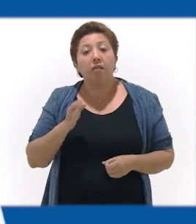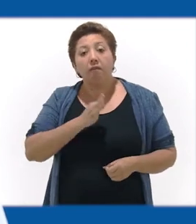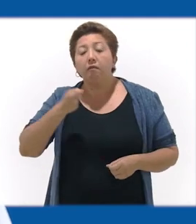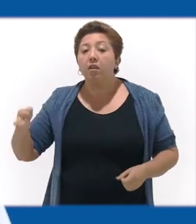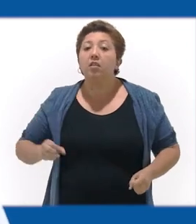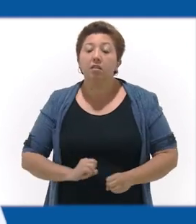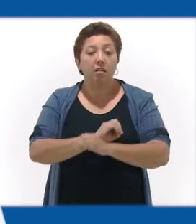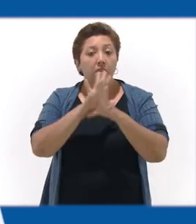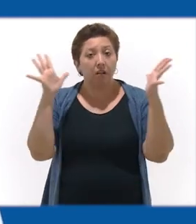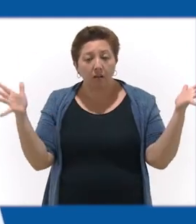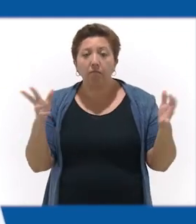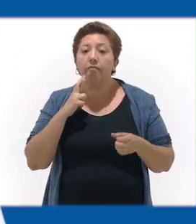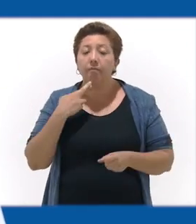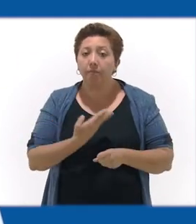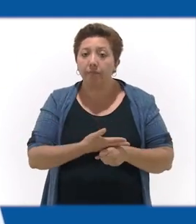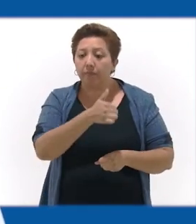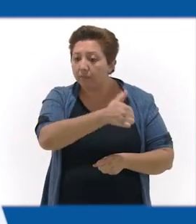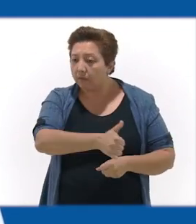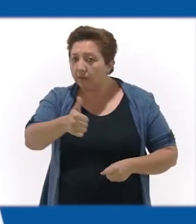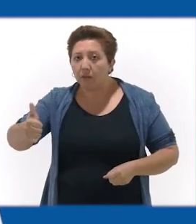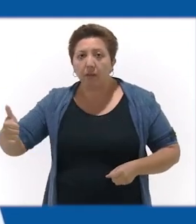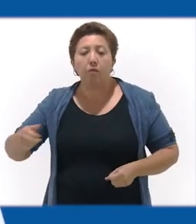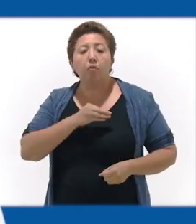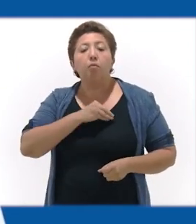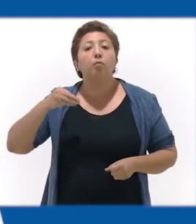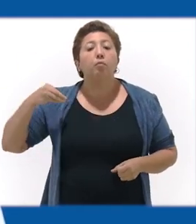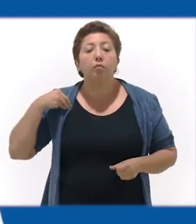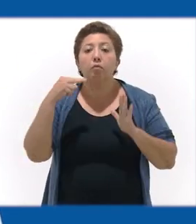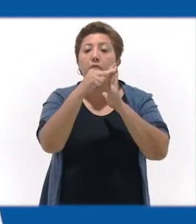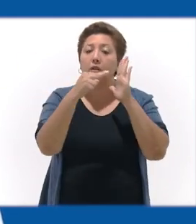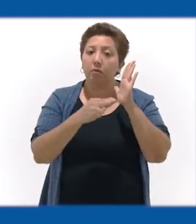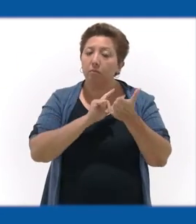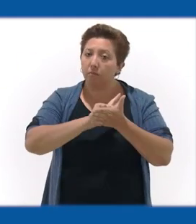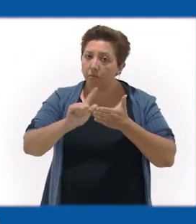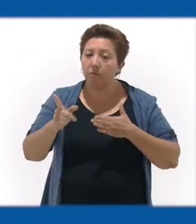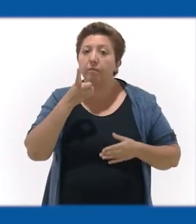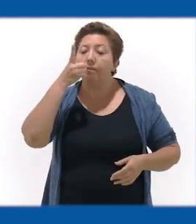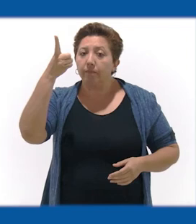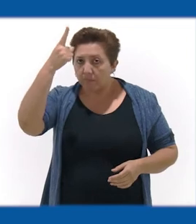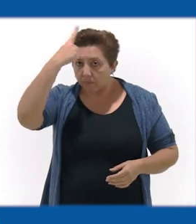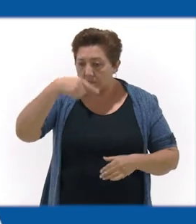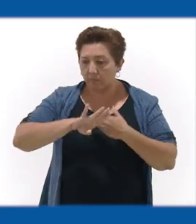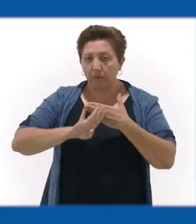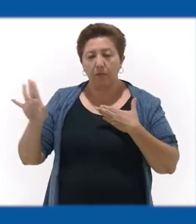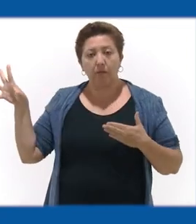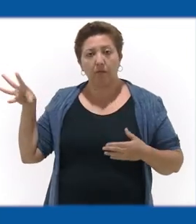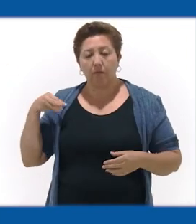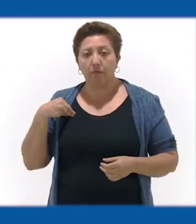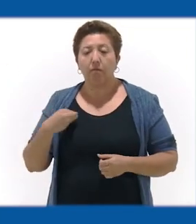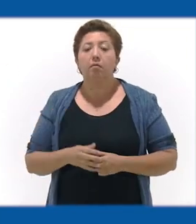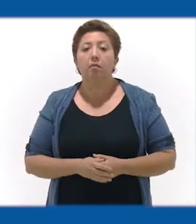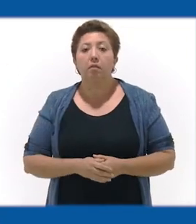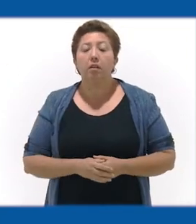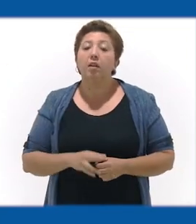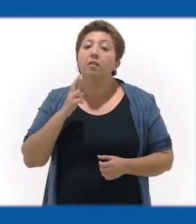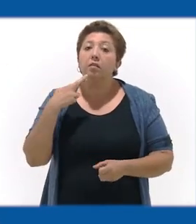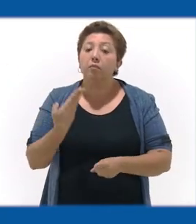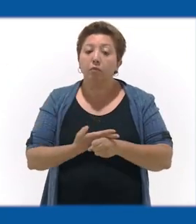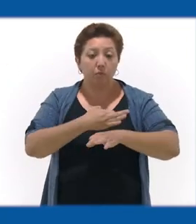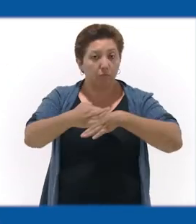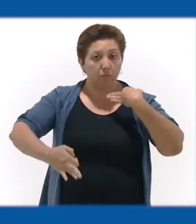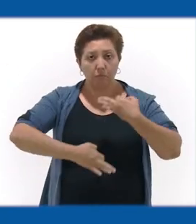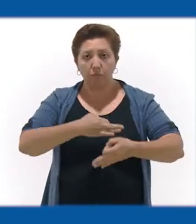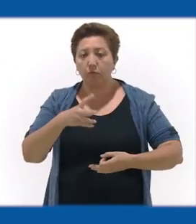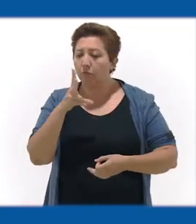cumpliendo al máximo las medidas de higiene y prevención para evitar contagios. Posee responsabilidad de todos el no rebasar la ocupación